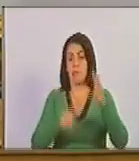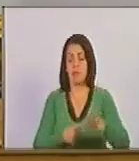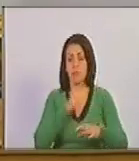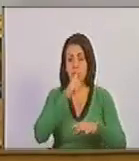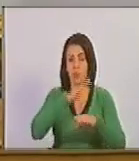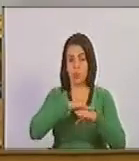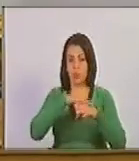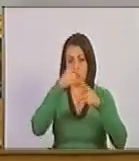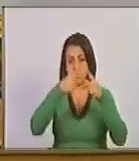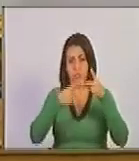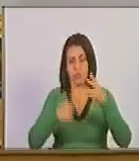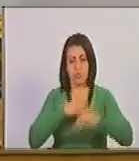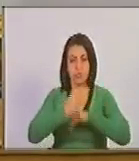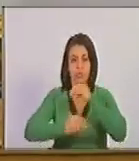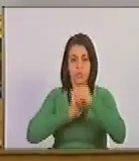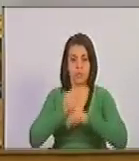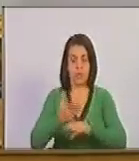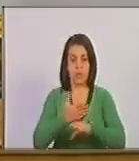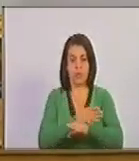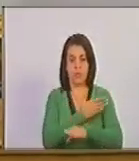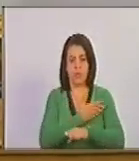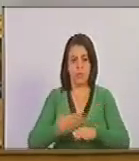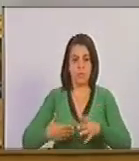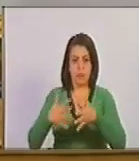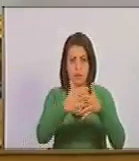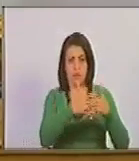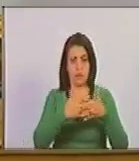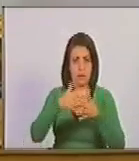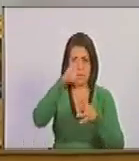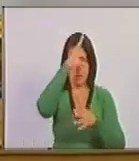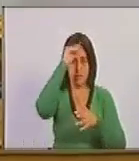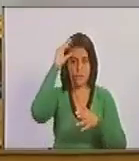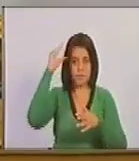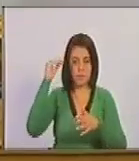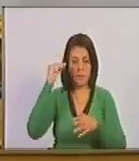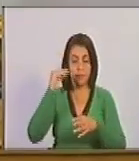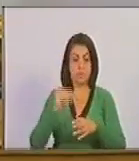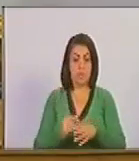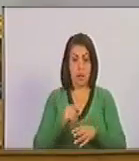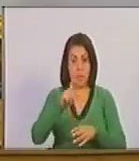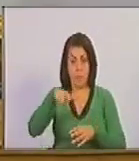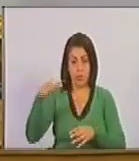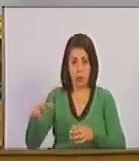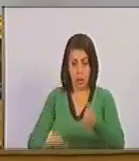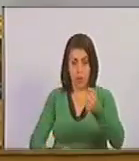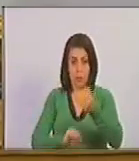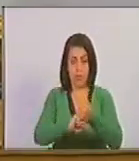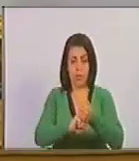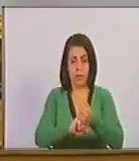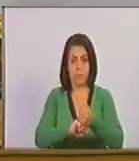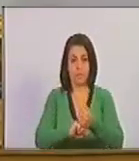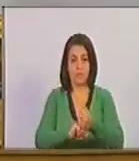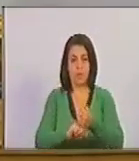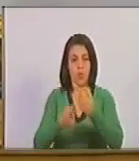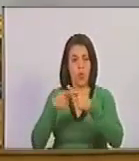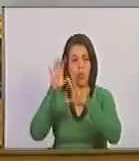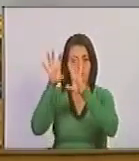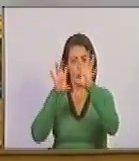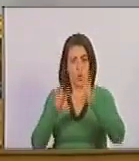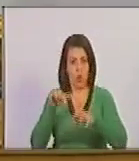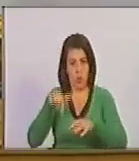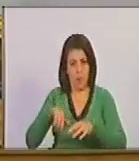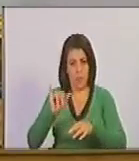declaración emanada por el expresidente de Estados Unidos de América Donald Trump y sus lacayos extranjeros e